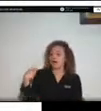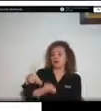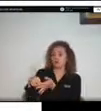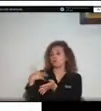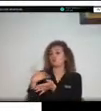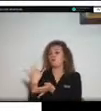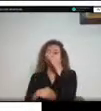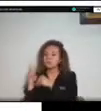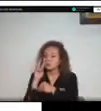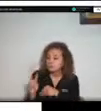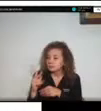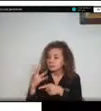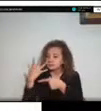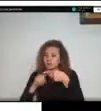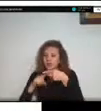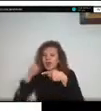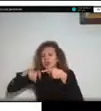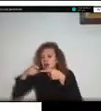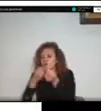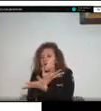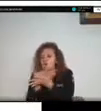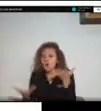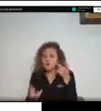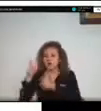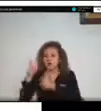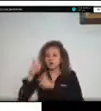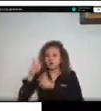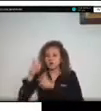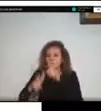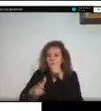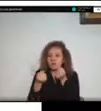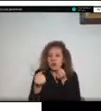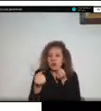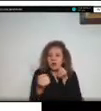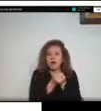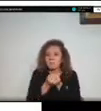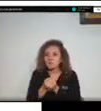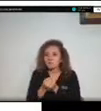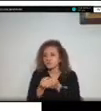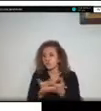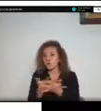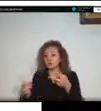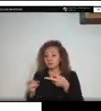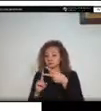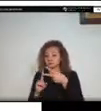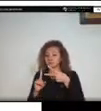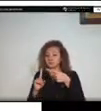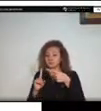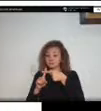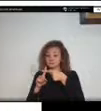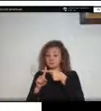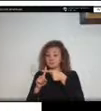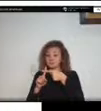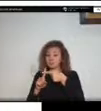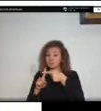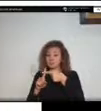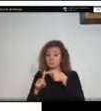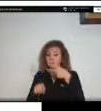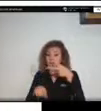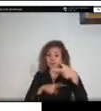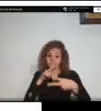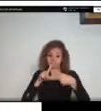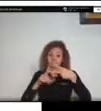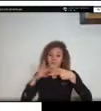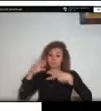recursos y apoyo para atender este evento y procedemos entonces con la atención desde el punto de vista